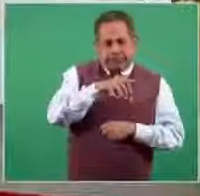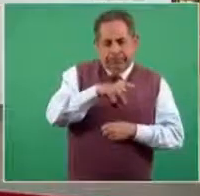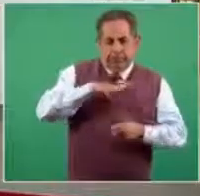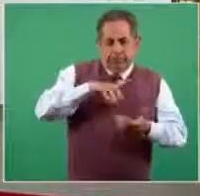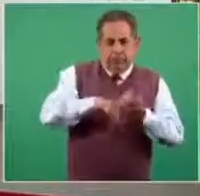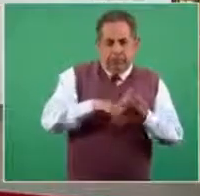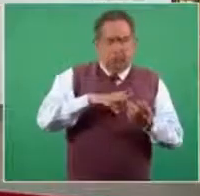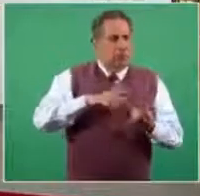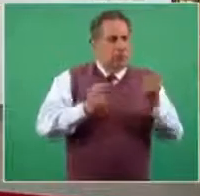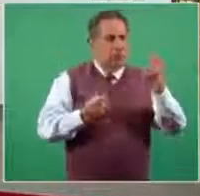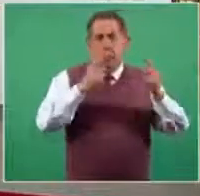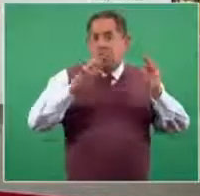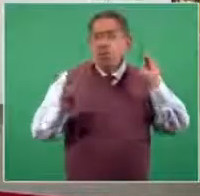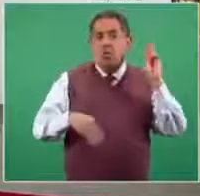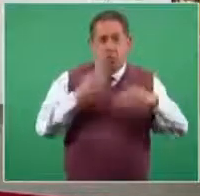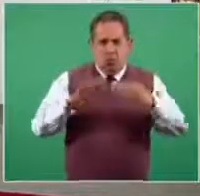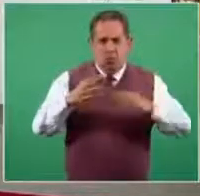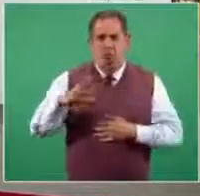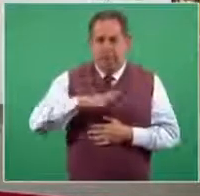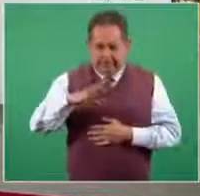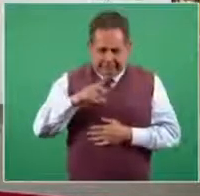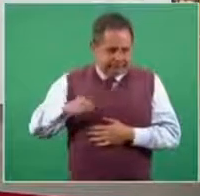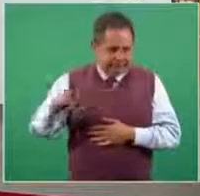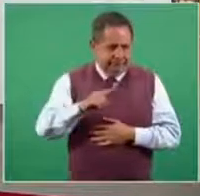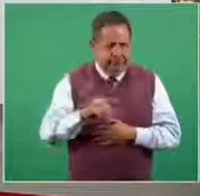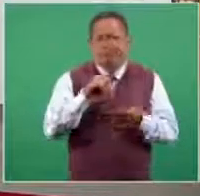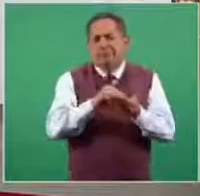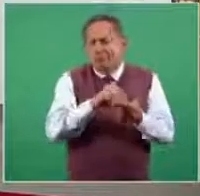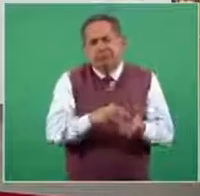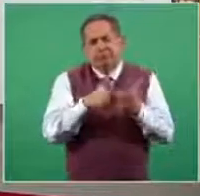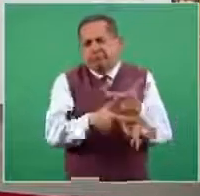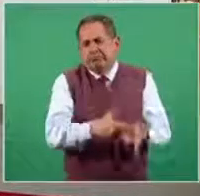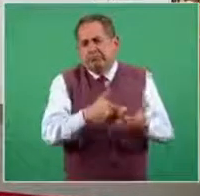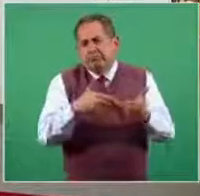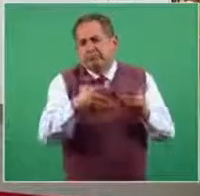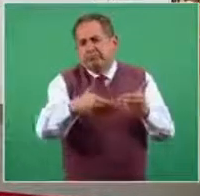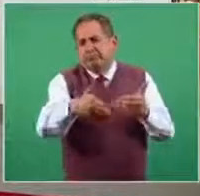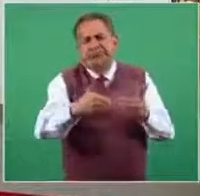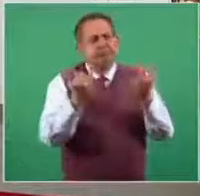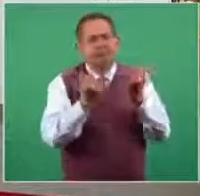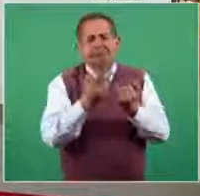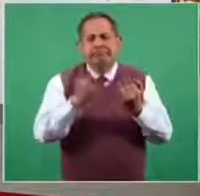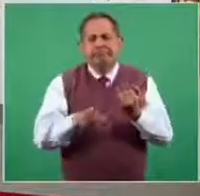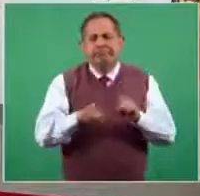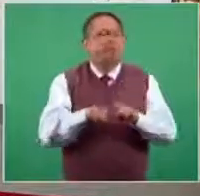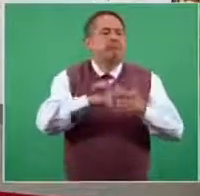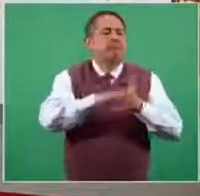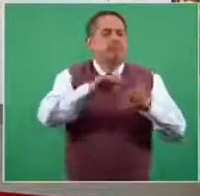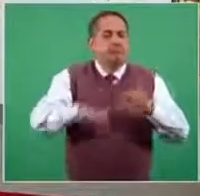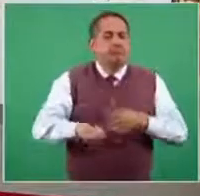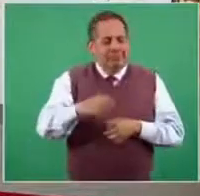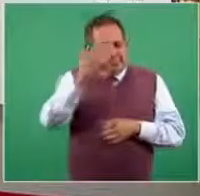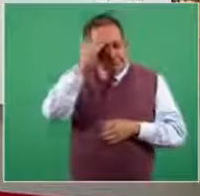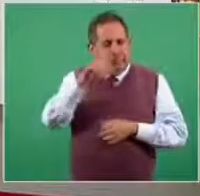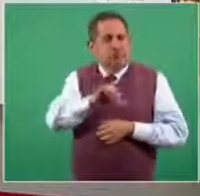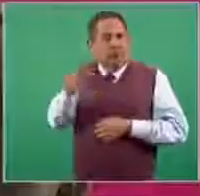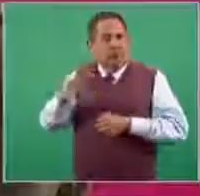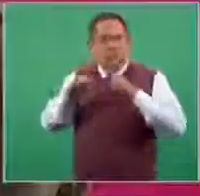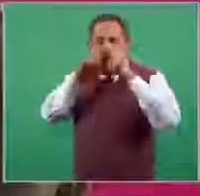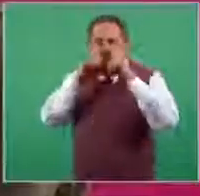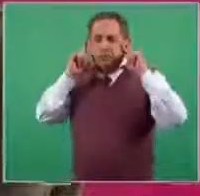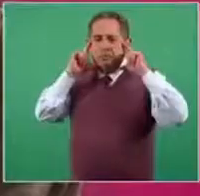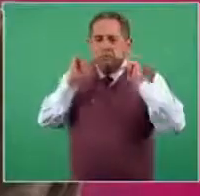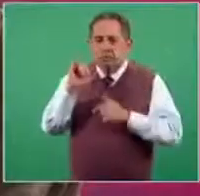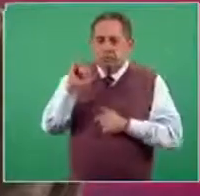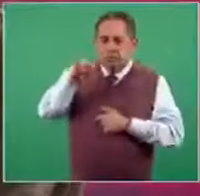Esto ha ocurrido en todo el mundo y seguirá ocurriendo. Y es exactamente lo que ocurre, por ejemplo, con la influenza y que ha